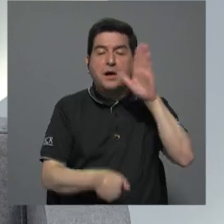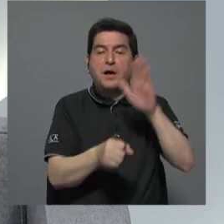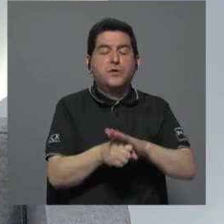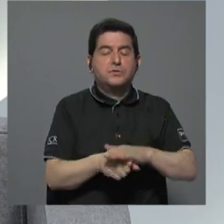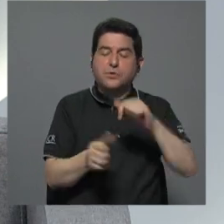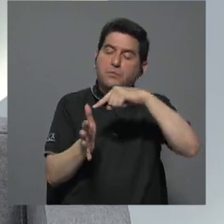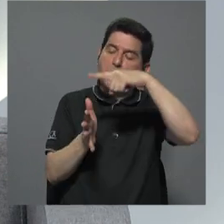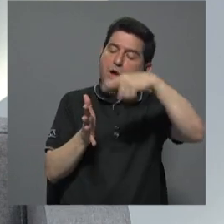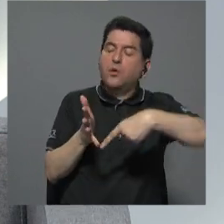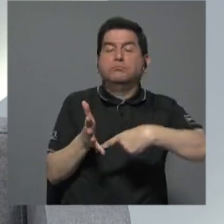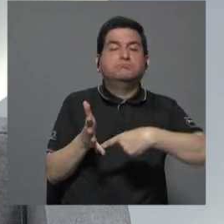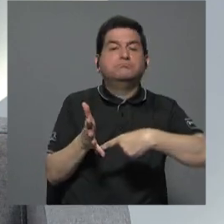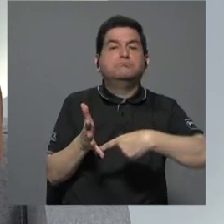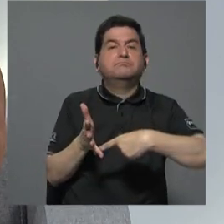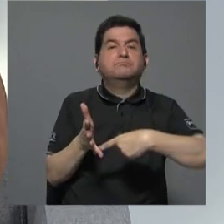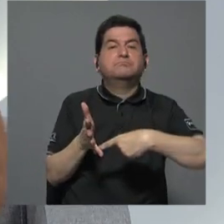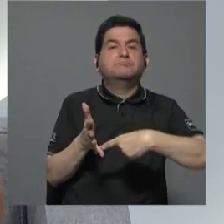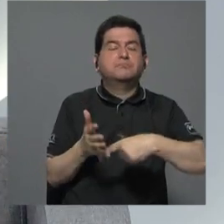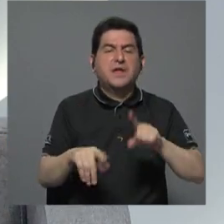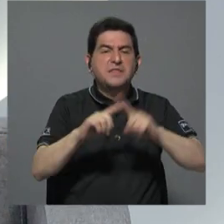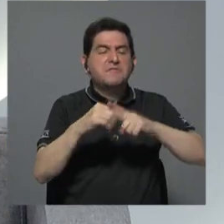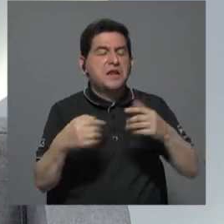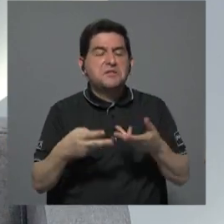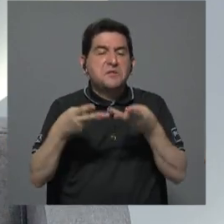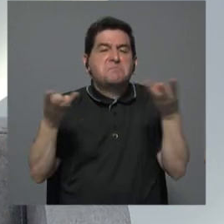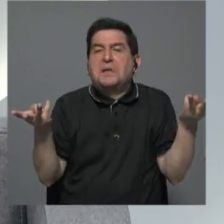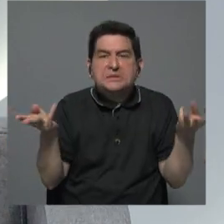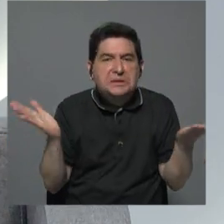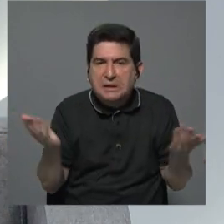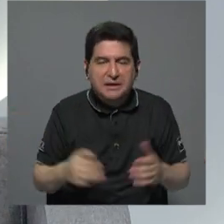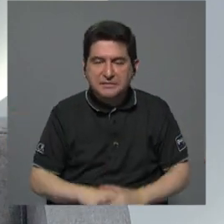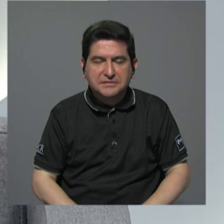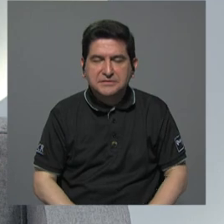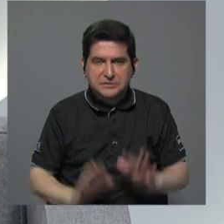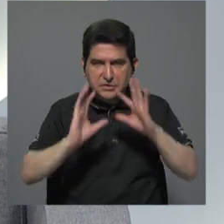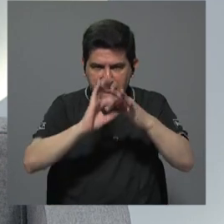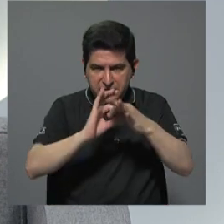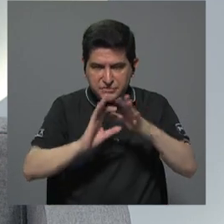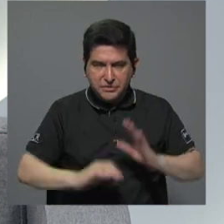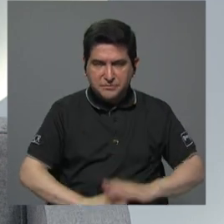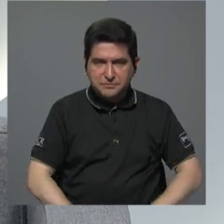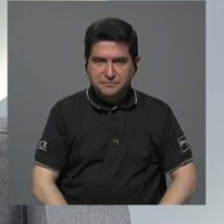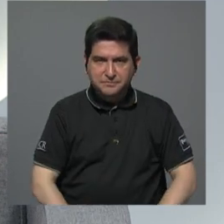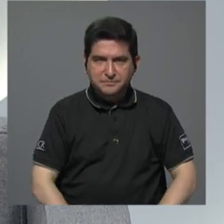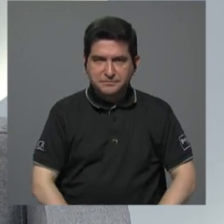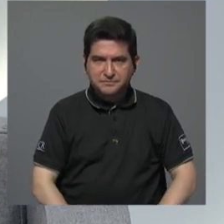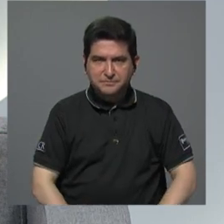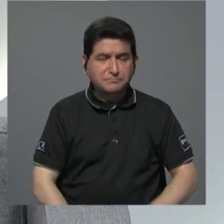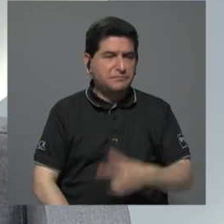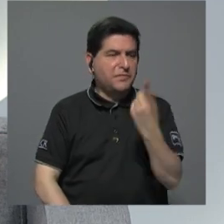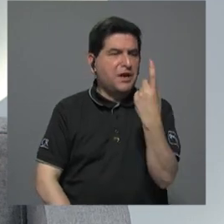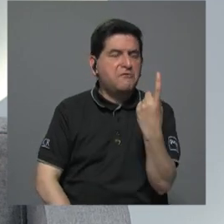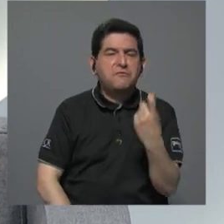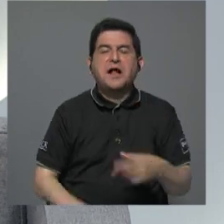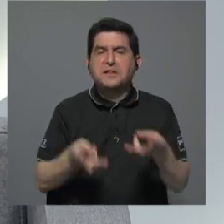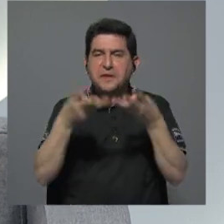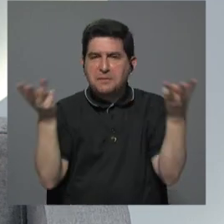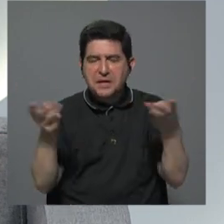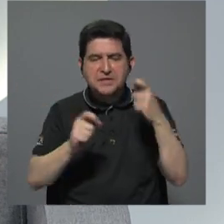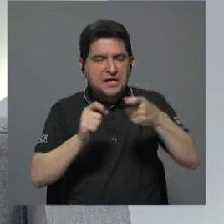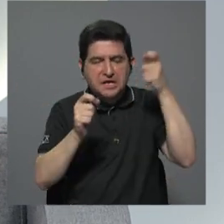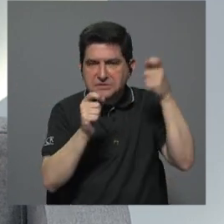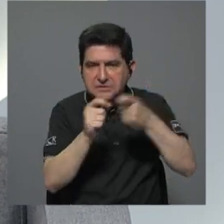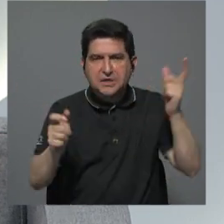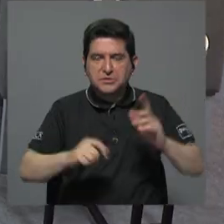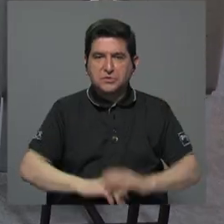tales y tales mezclas o lo que esté relacionado con ello y faltan tales y tales materiales